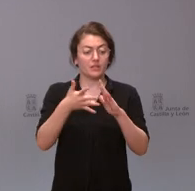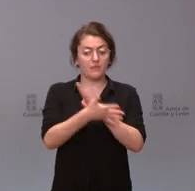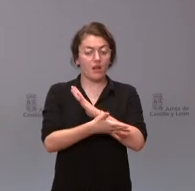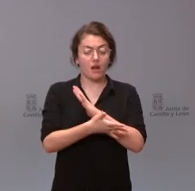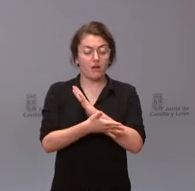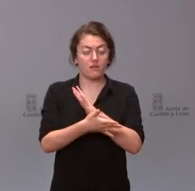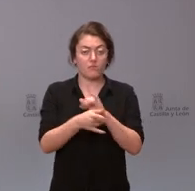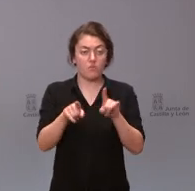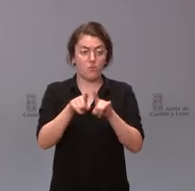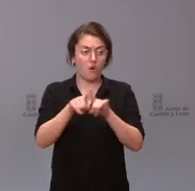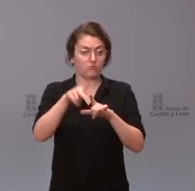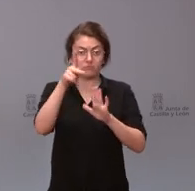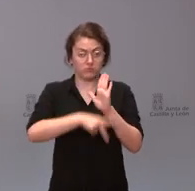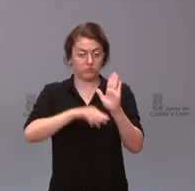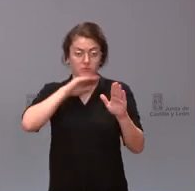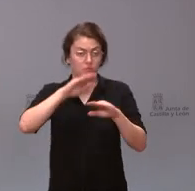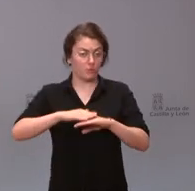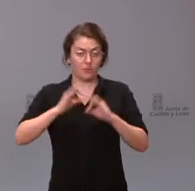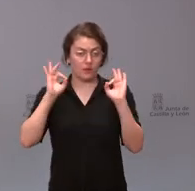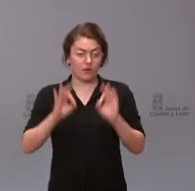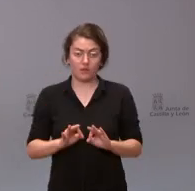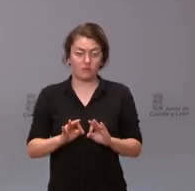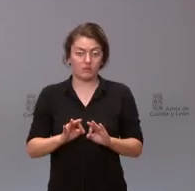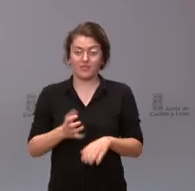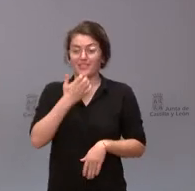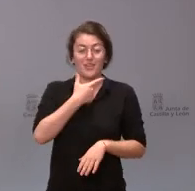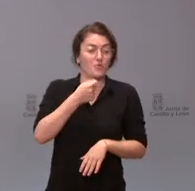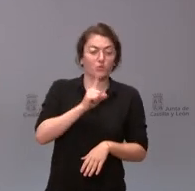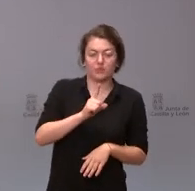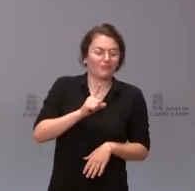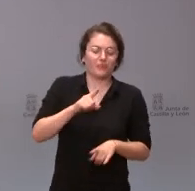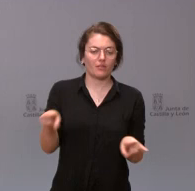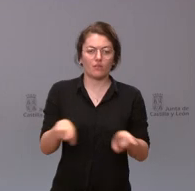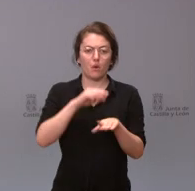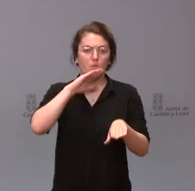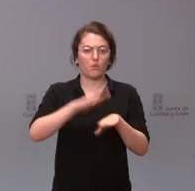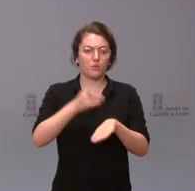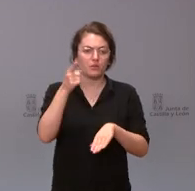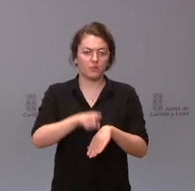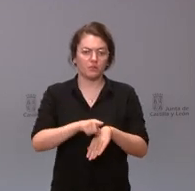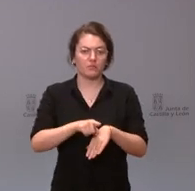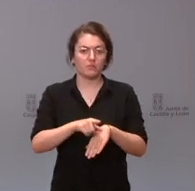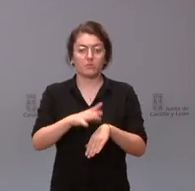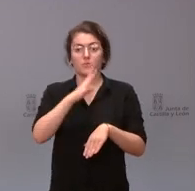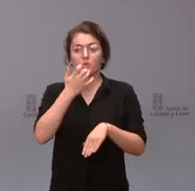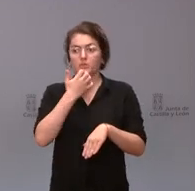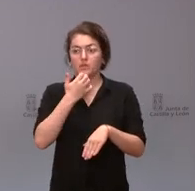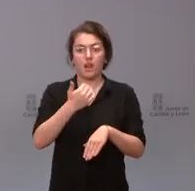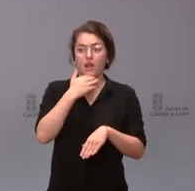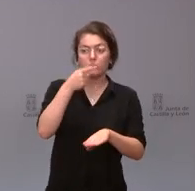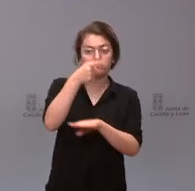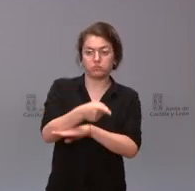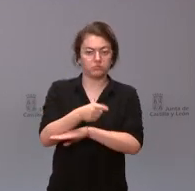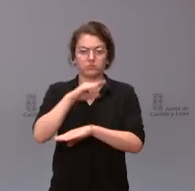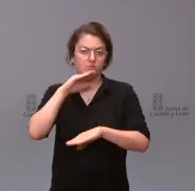naturalmente que cumpliremos esa normativa incluso en la parte que no nos gustara si es que de la misma se deriva algún aspecto básico y de obligado cumplimiento para el